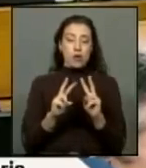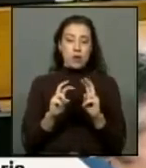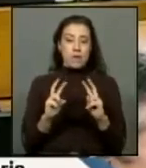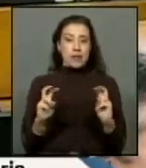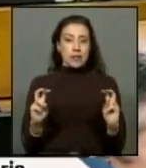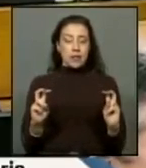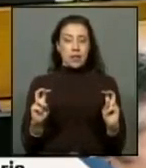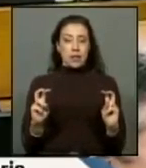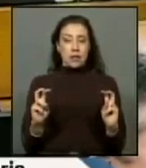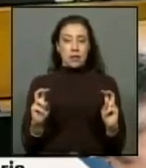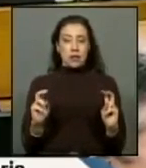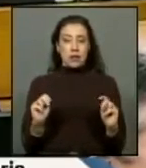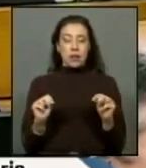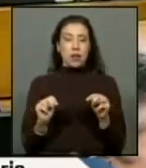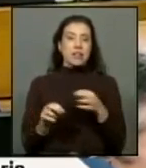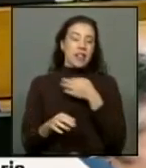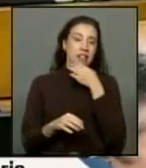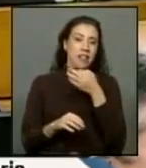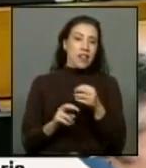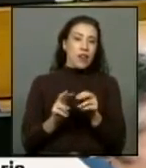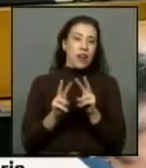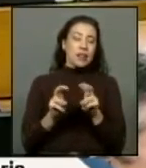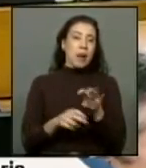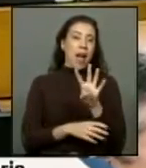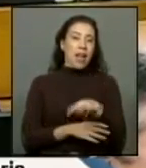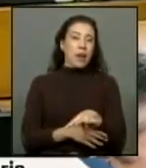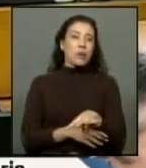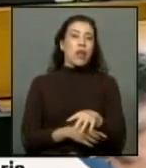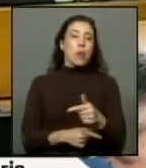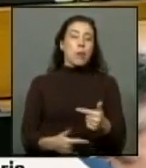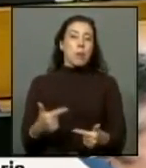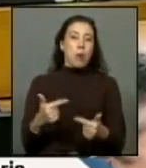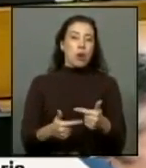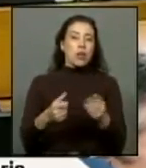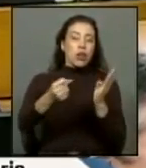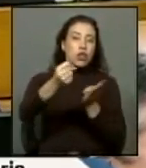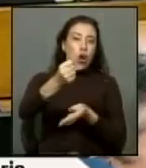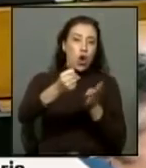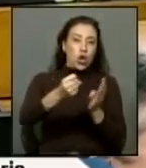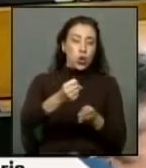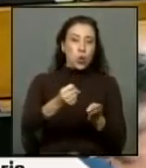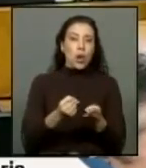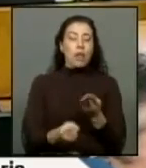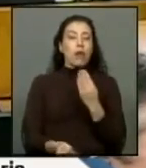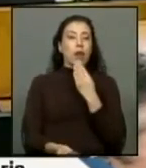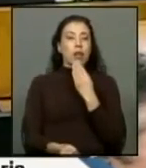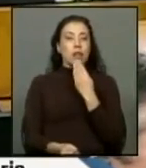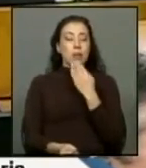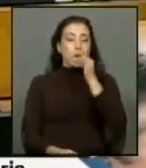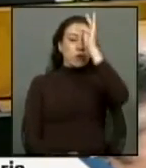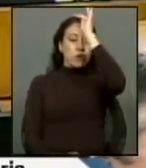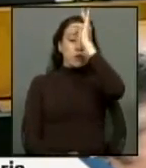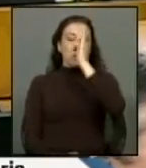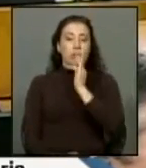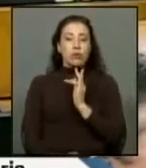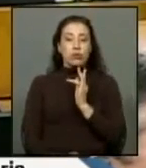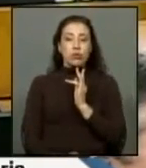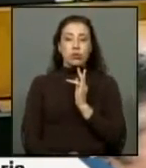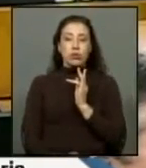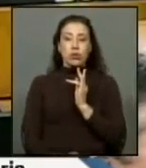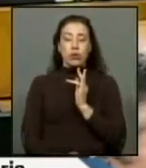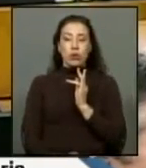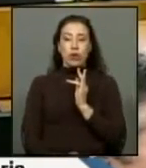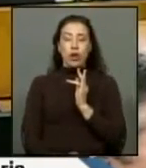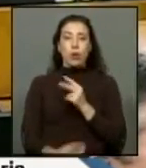donde ya no solo se habló de los ejecutados políticos de los torturados sino de los funcionarios de los funcionarios